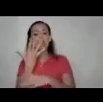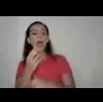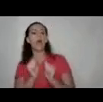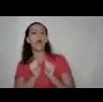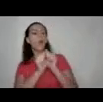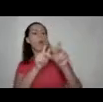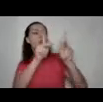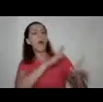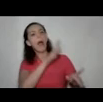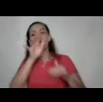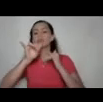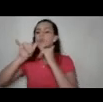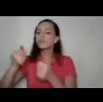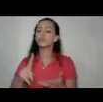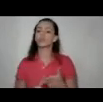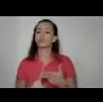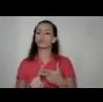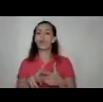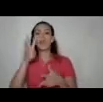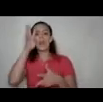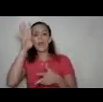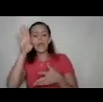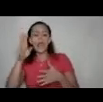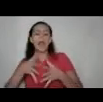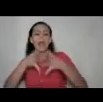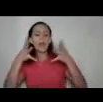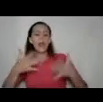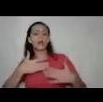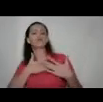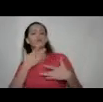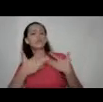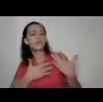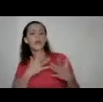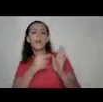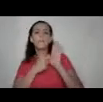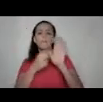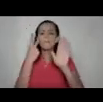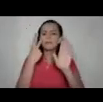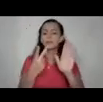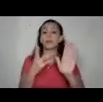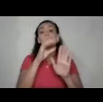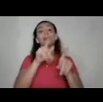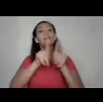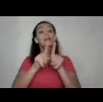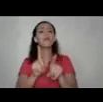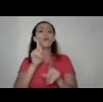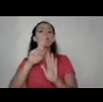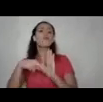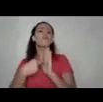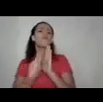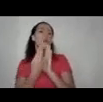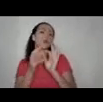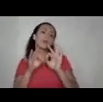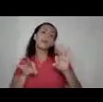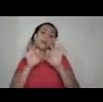a poner denuncias creando sensibilidad creando visibilización y en ese caso también hay un rol importante que pueden